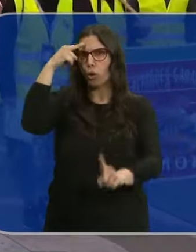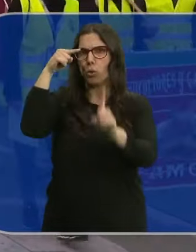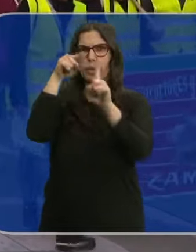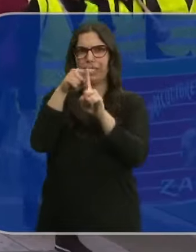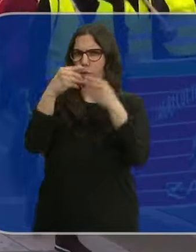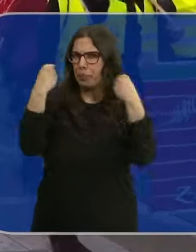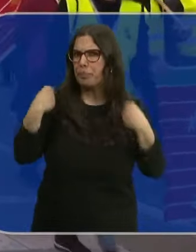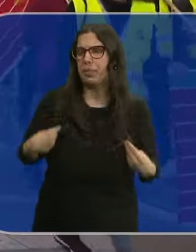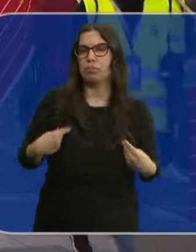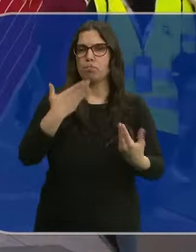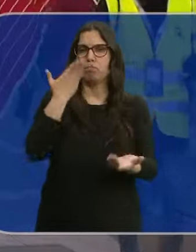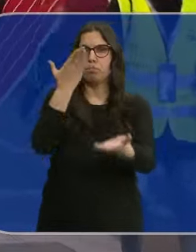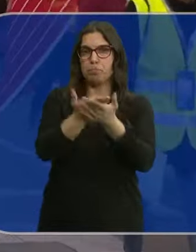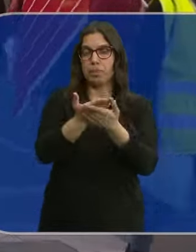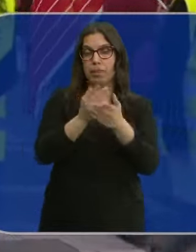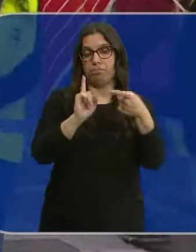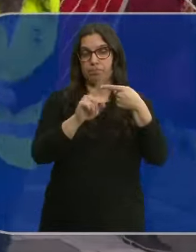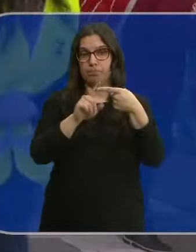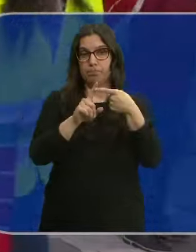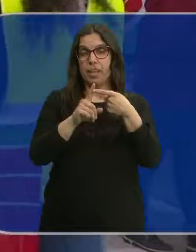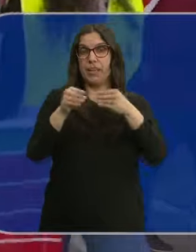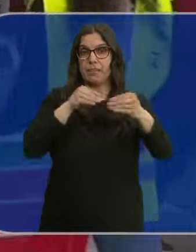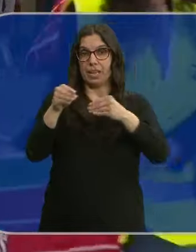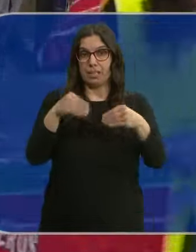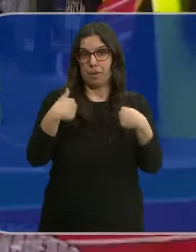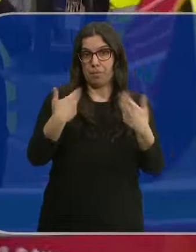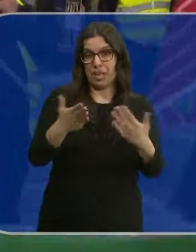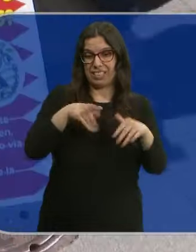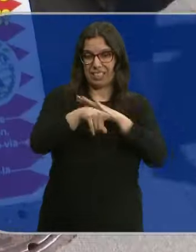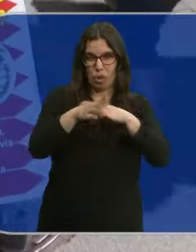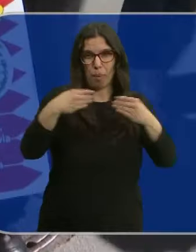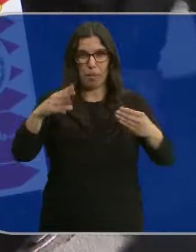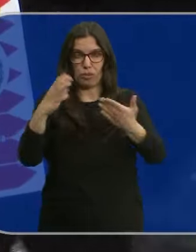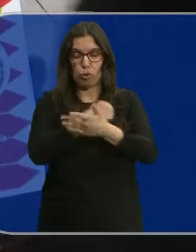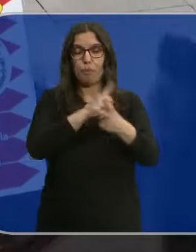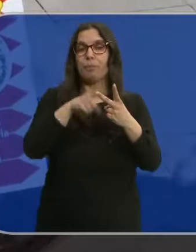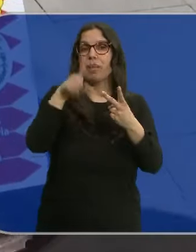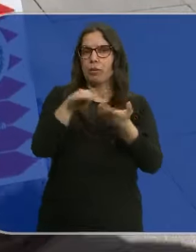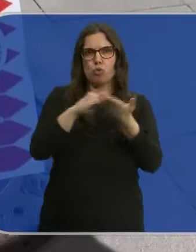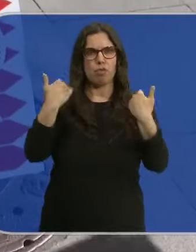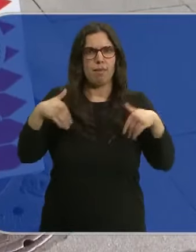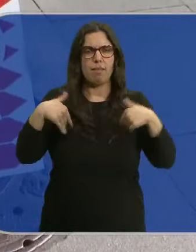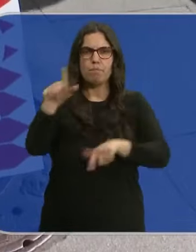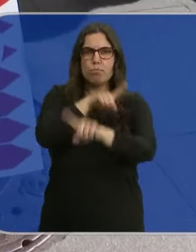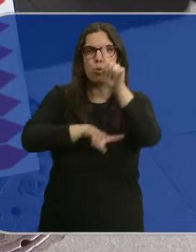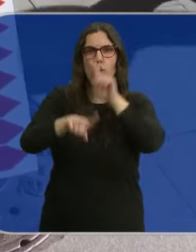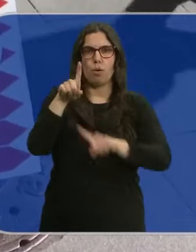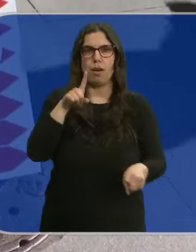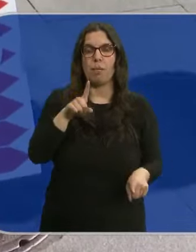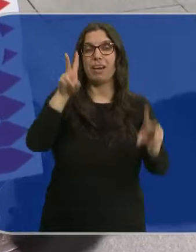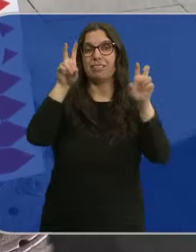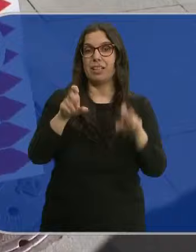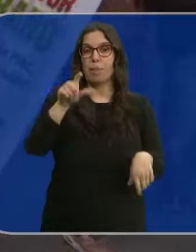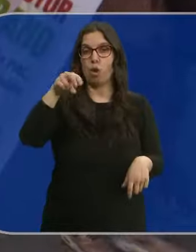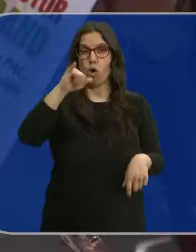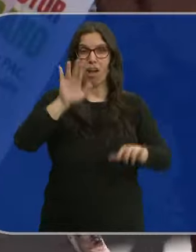siguen siendo los mismos, pidiendo, por un lado, mayor flexibilidad de la burocracia y, por otro, resolver cuanto antes el problema que hay con